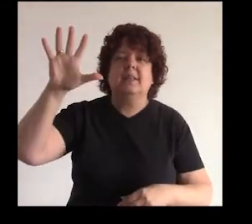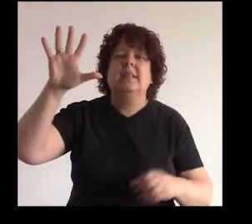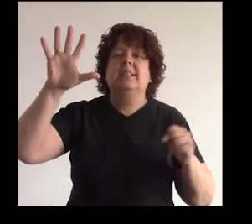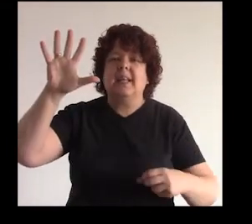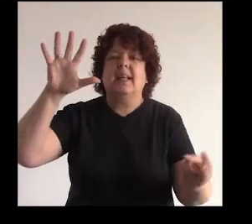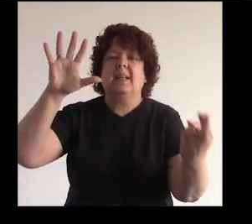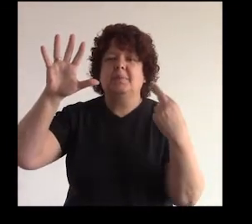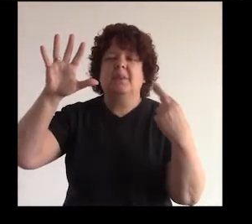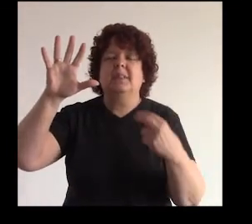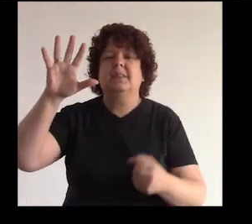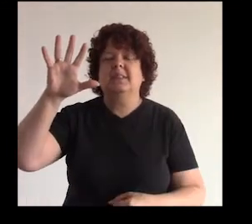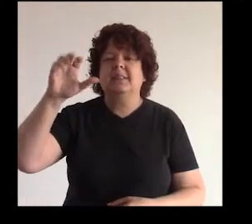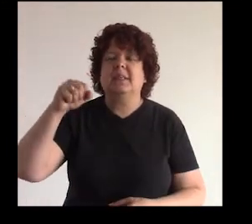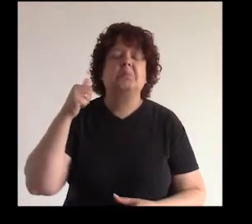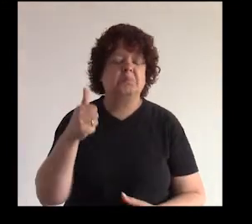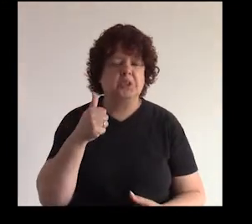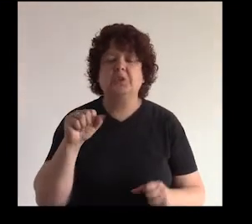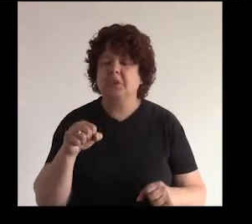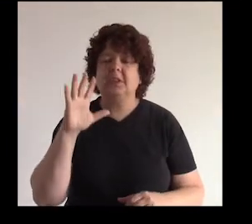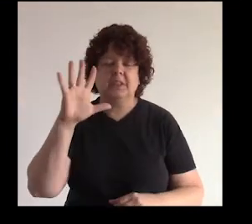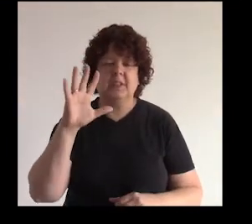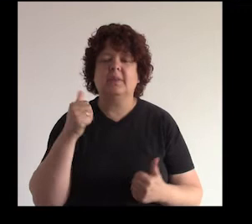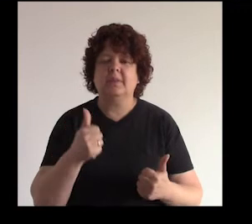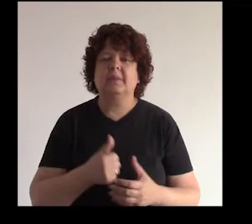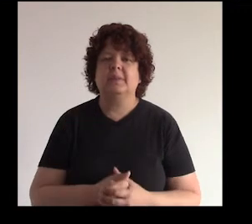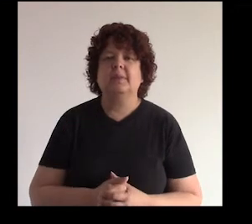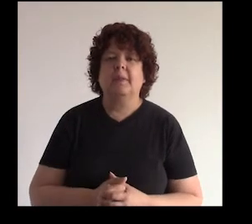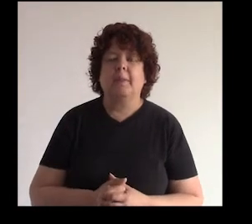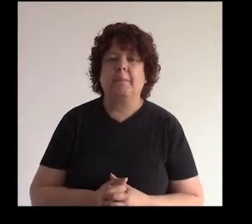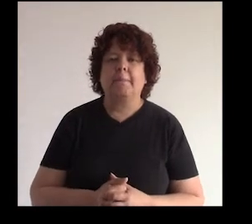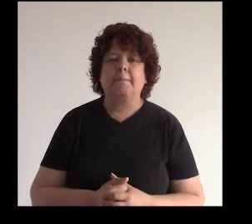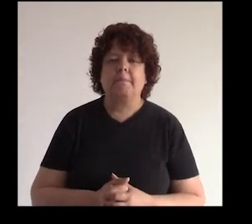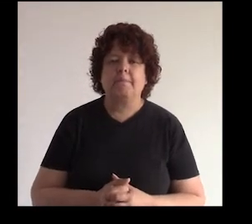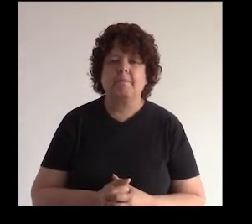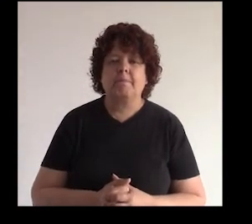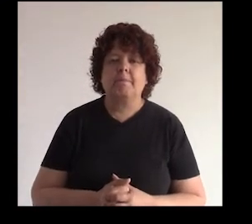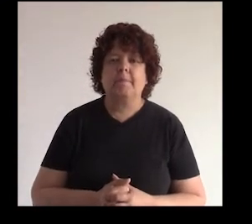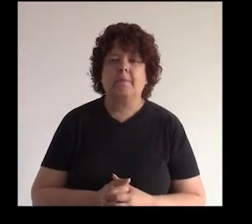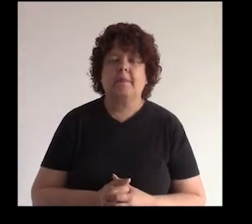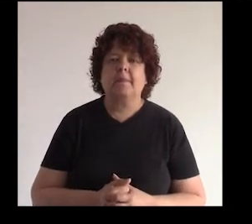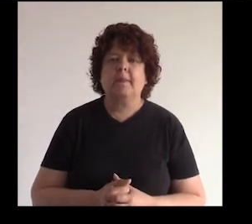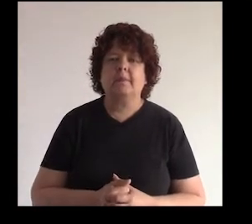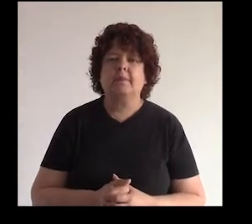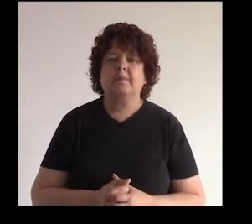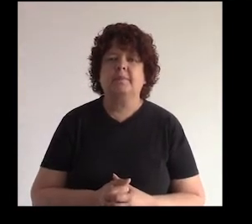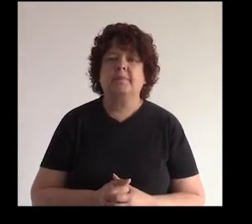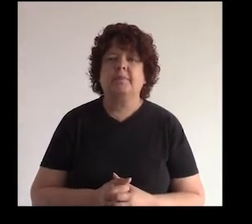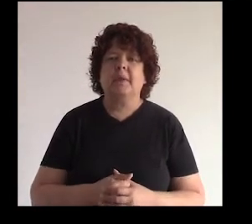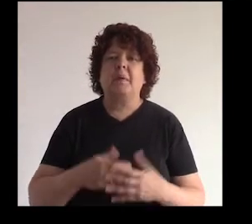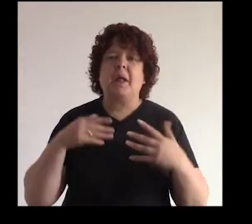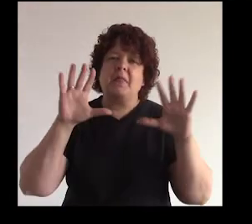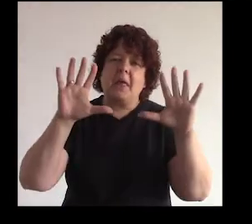5, 5, 5, muy bien, así es eso es, vale entonces un abrazo